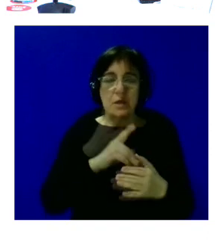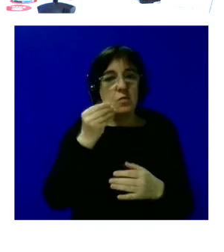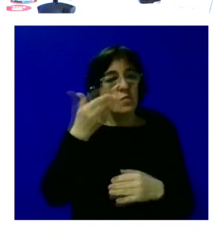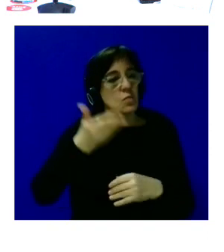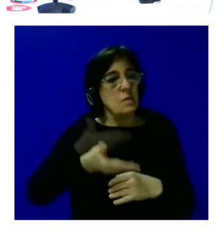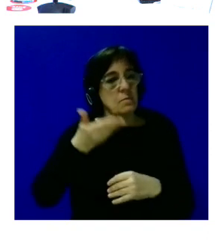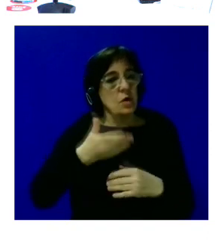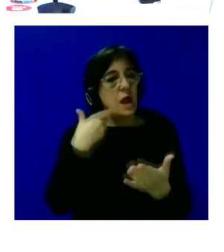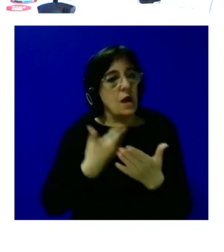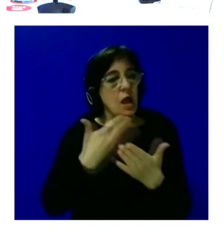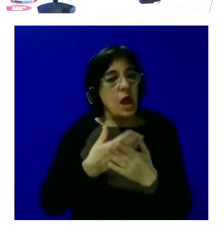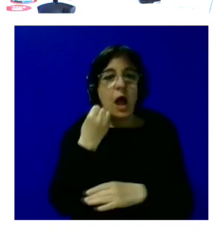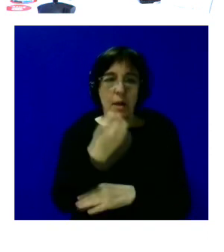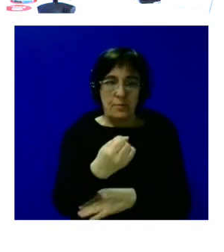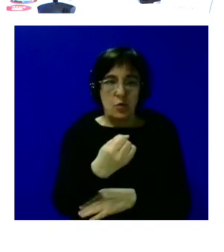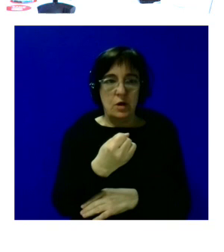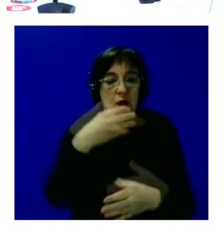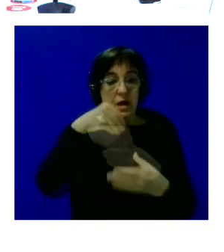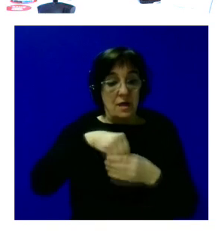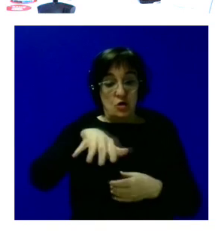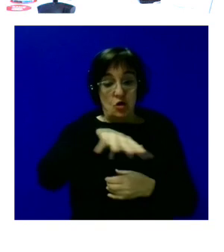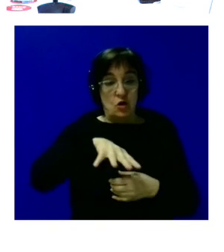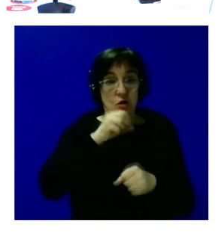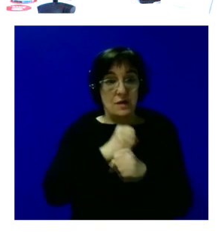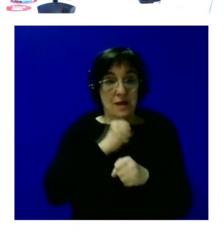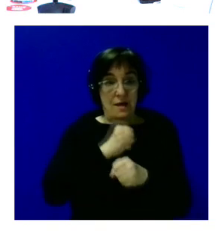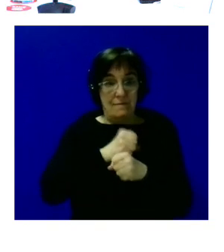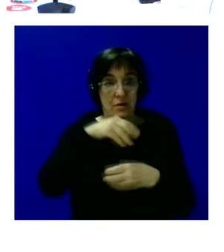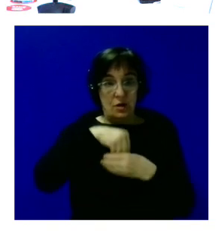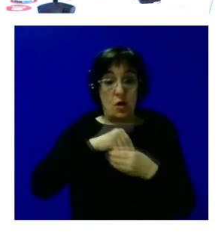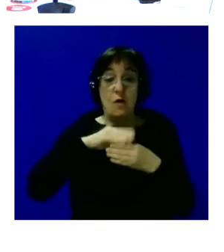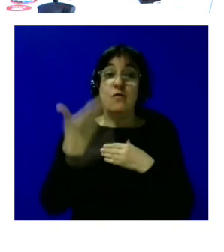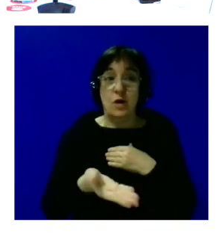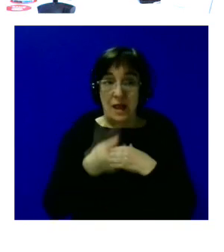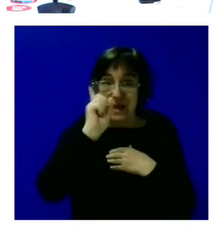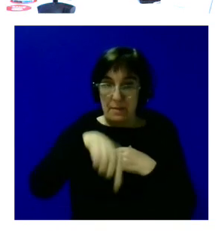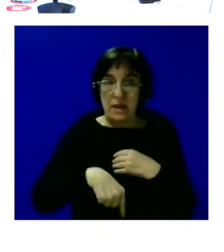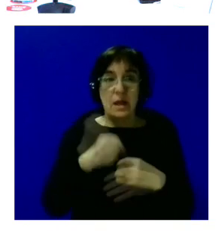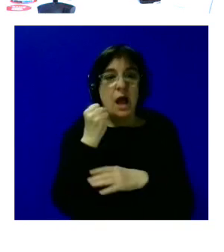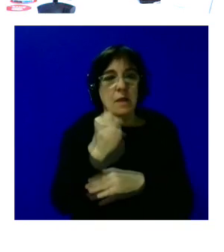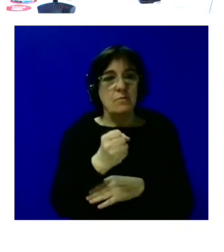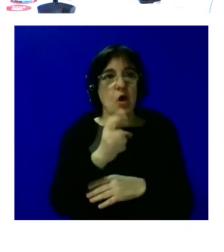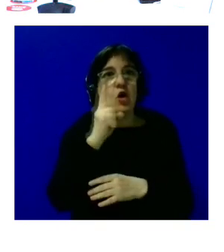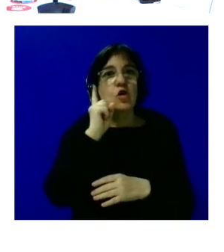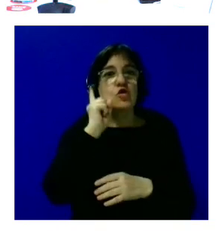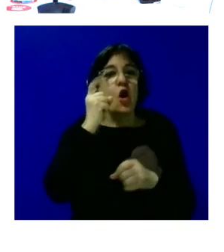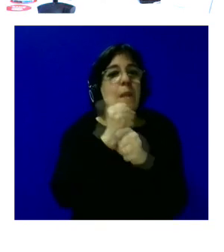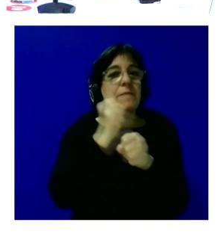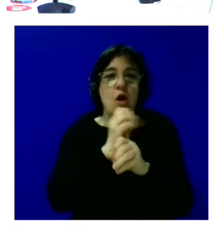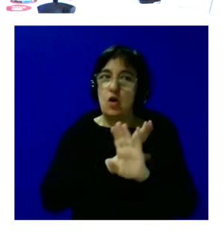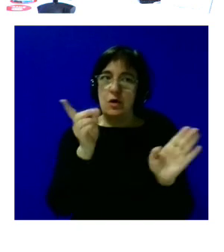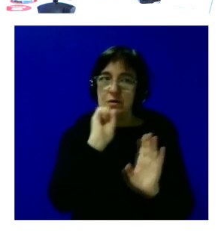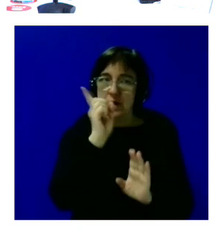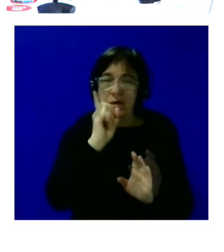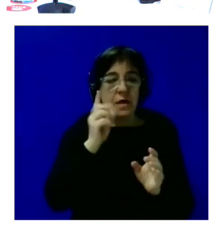importante garantizar los apoyos dentro del lugar de trabajo pero sobre todo también fuera y sobre todo apoyos que van más allá del empleo y desde ahí